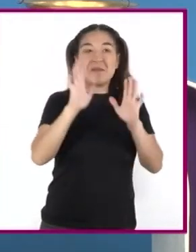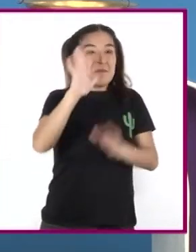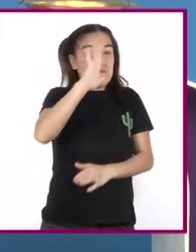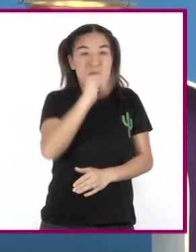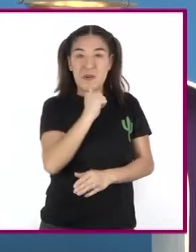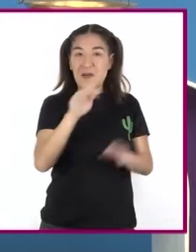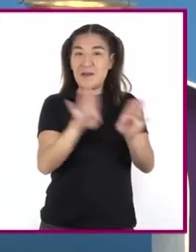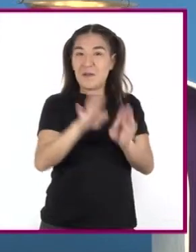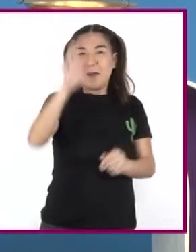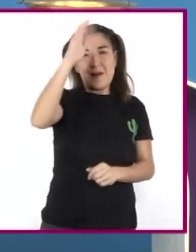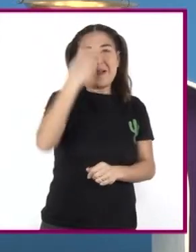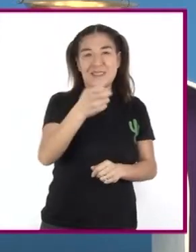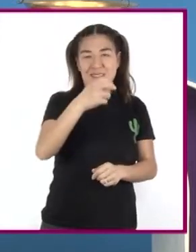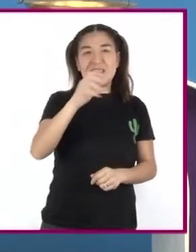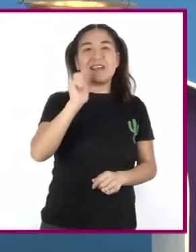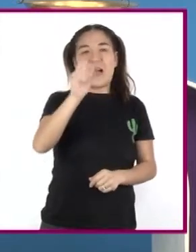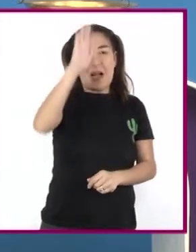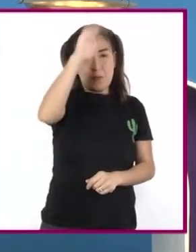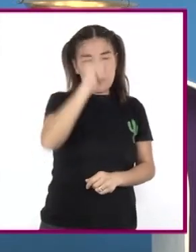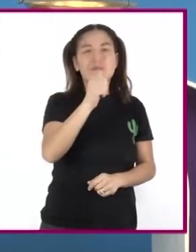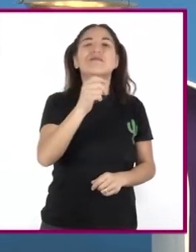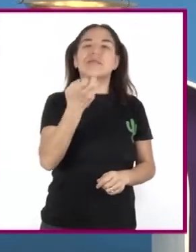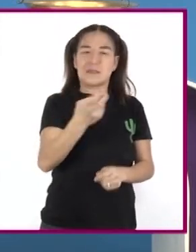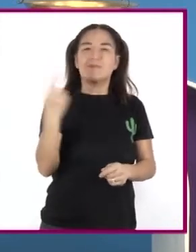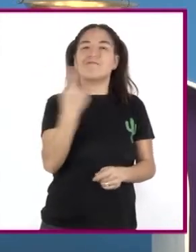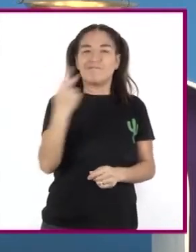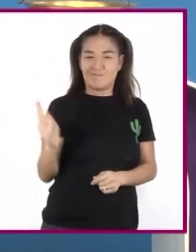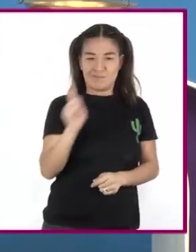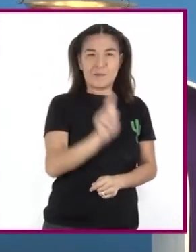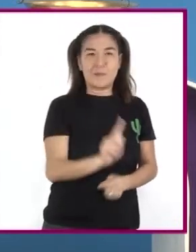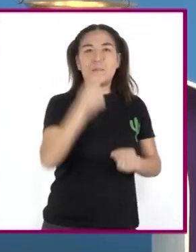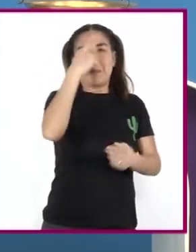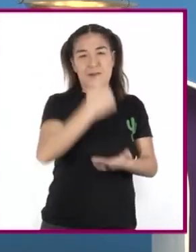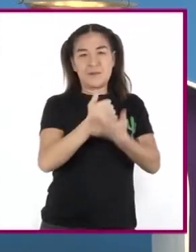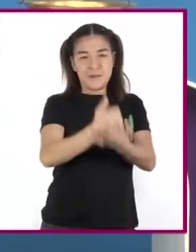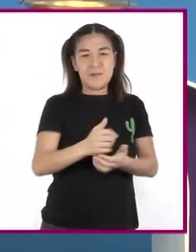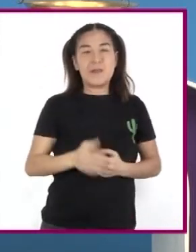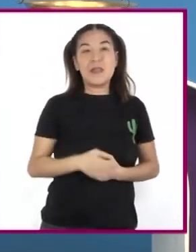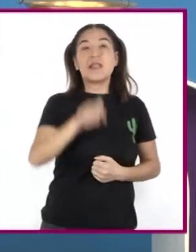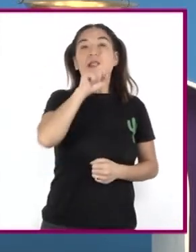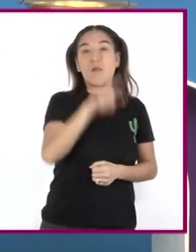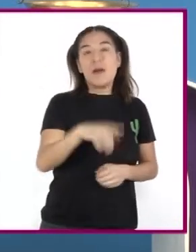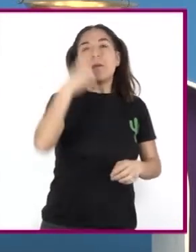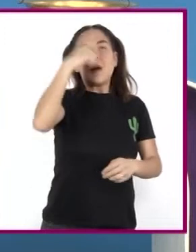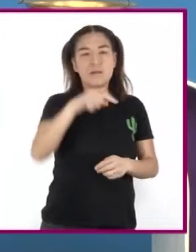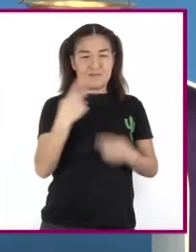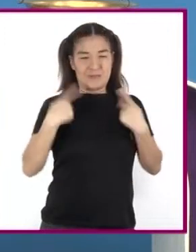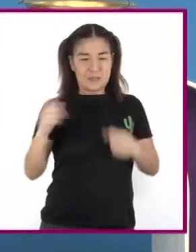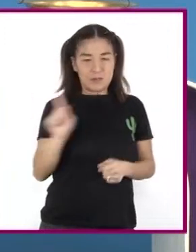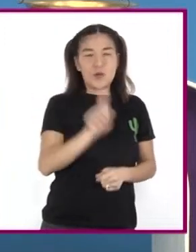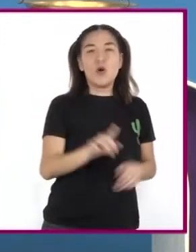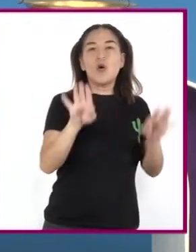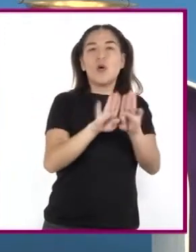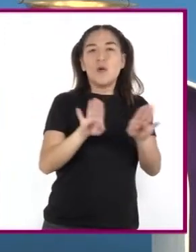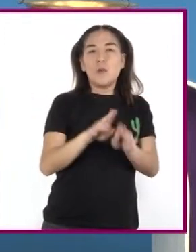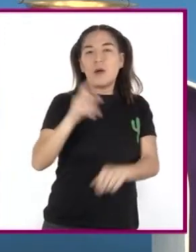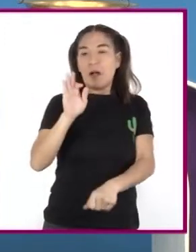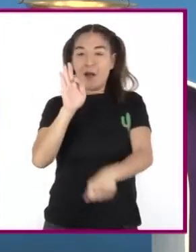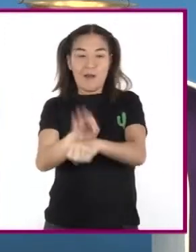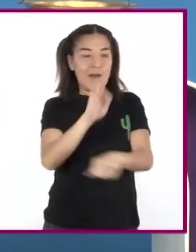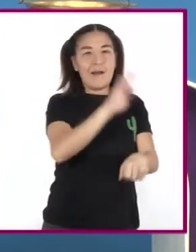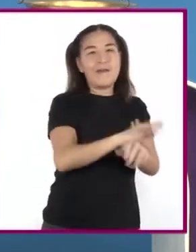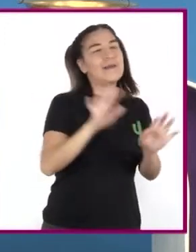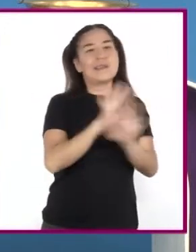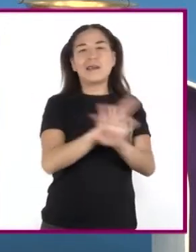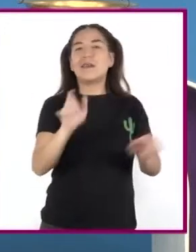También lo es Para cuidar Que una parte No tome ventaja Sobre otra Y contribuir A que